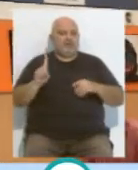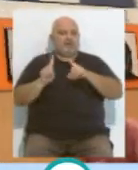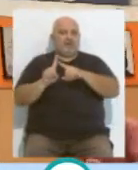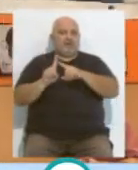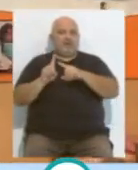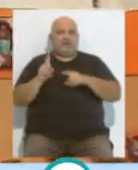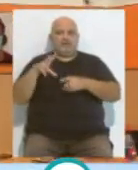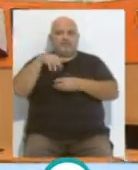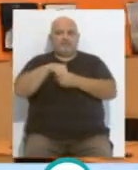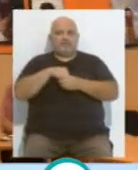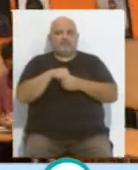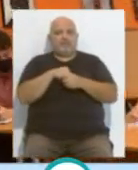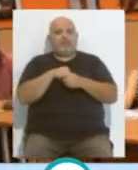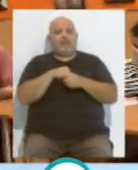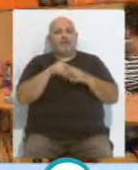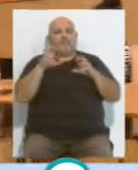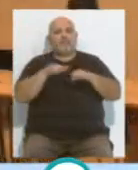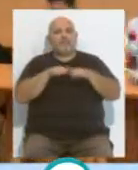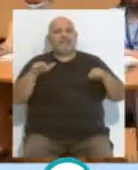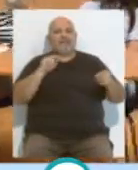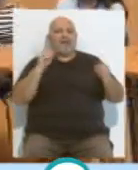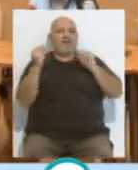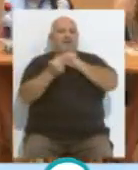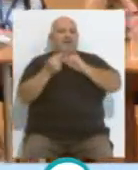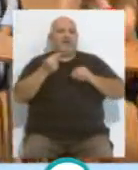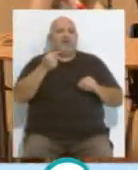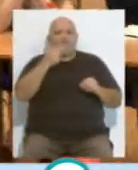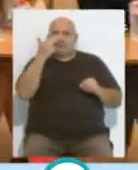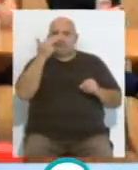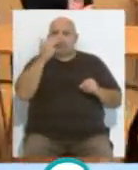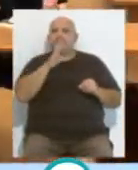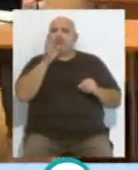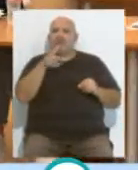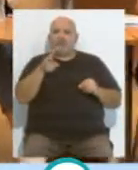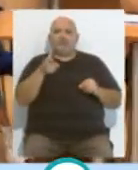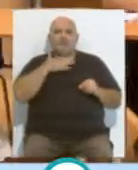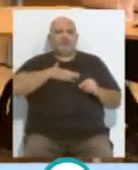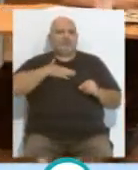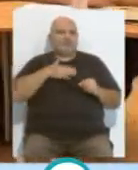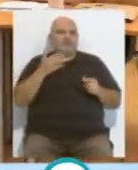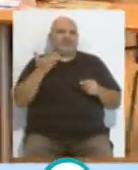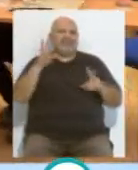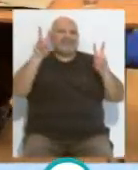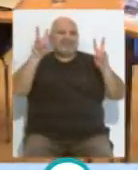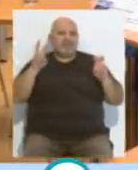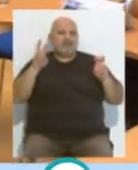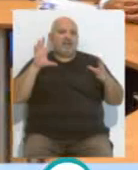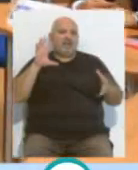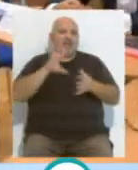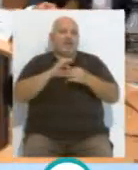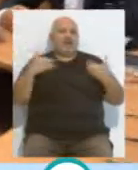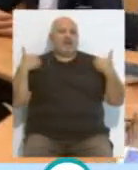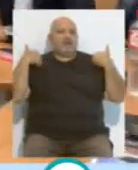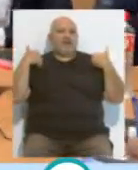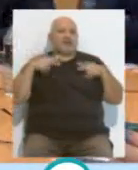implicado en una mesa redonda muy muy satisfactoria porque bueno se trataba de la